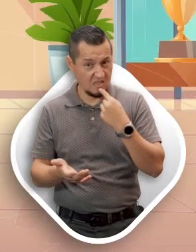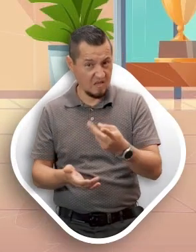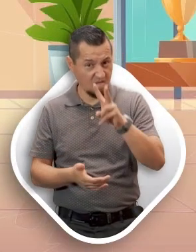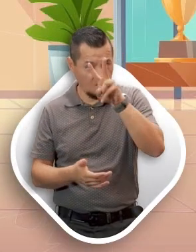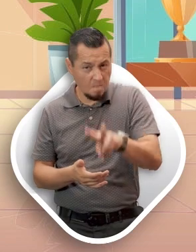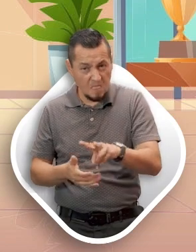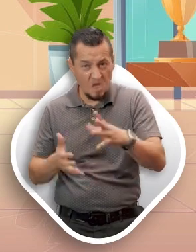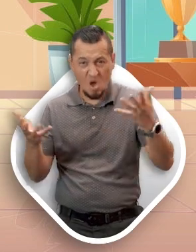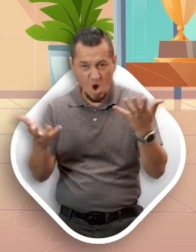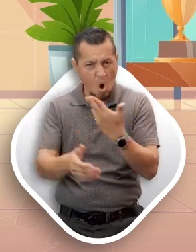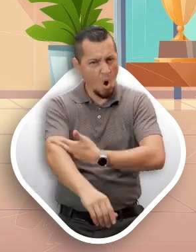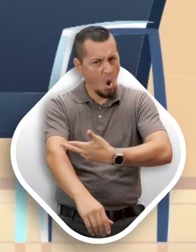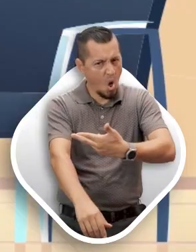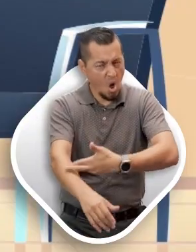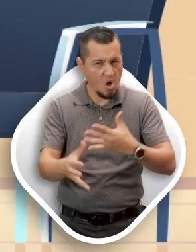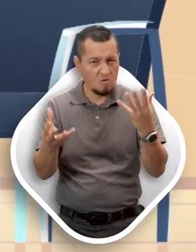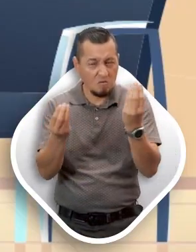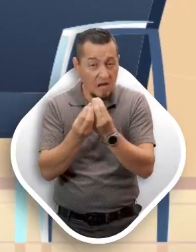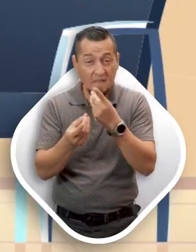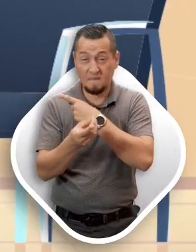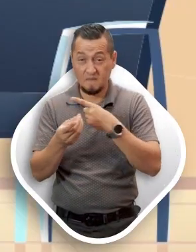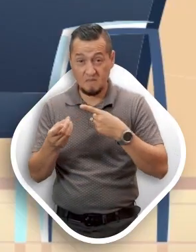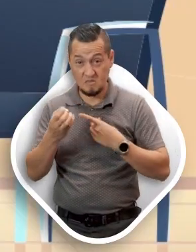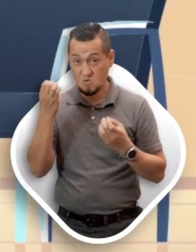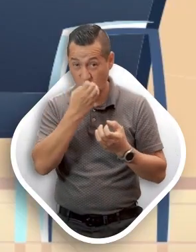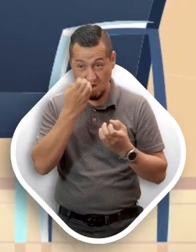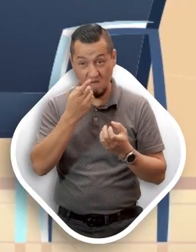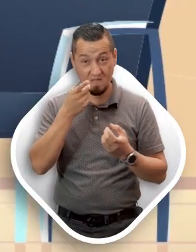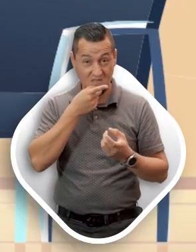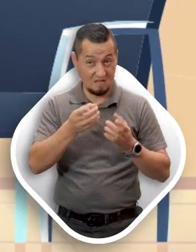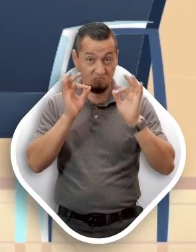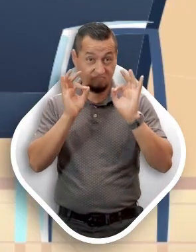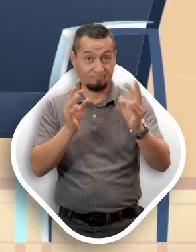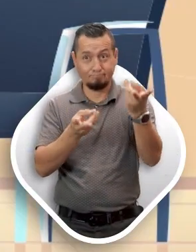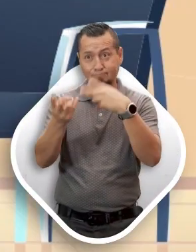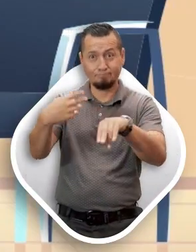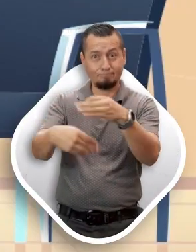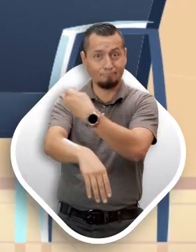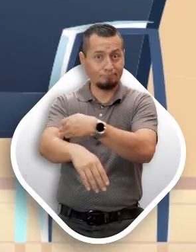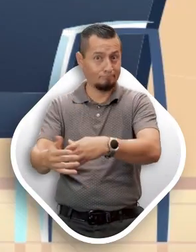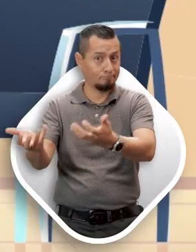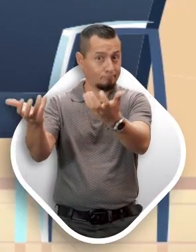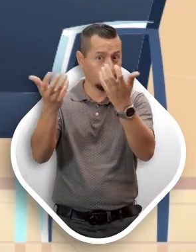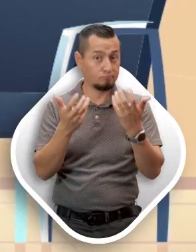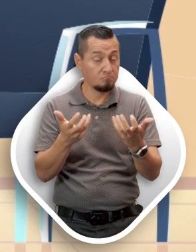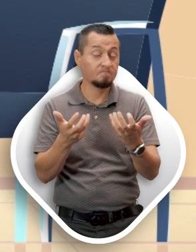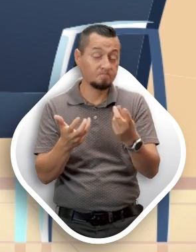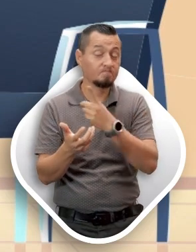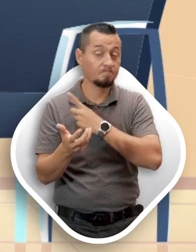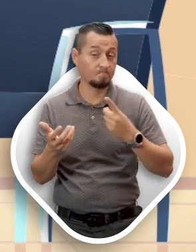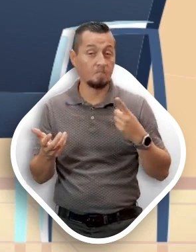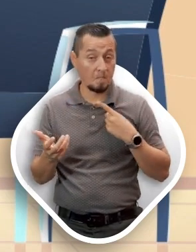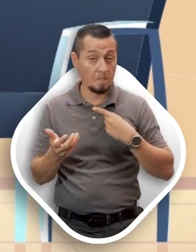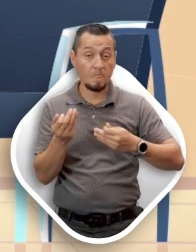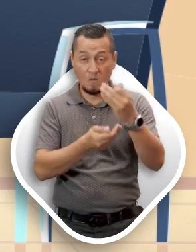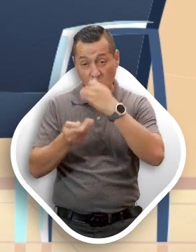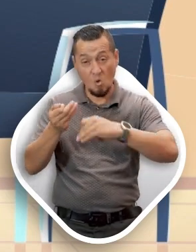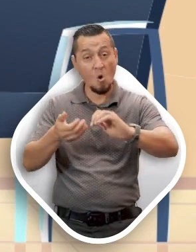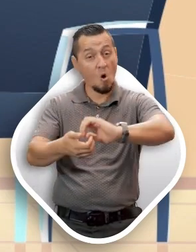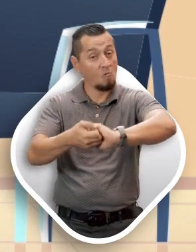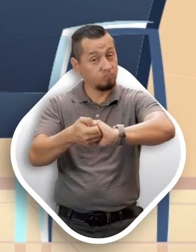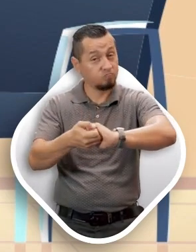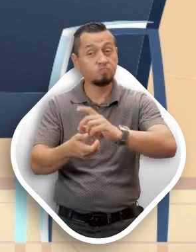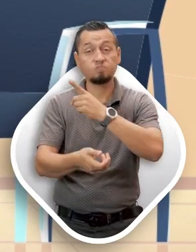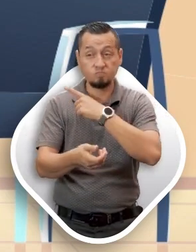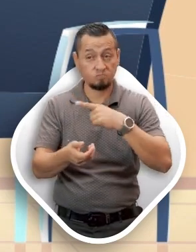la verdad y demostrar honestidad, si queremos que la escuela esté bien antes de que lleguen sus familiares, tendremos que ser solidarios